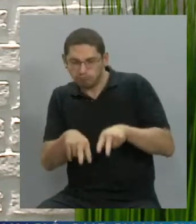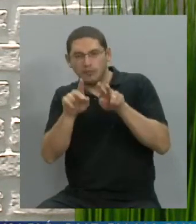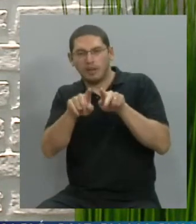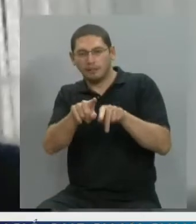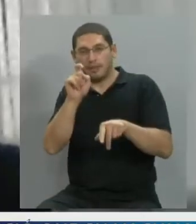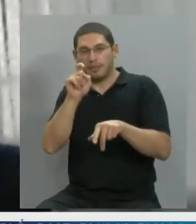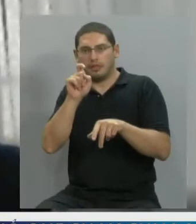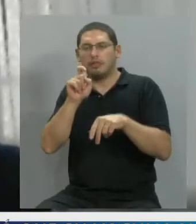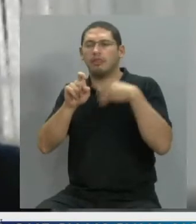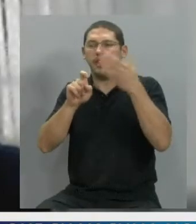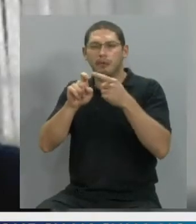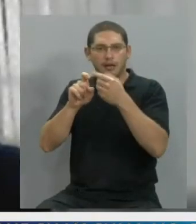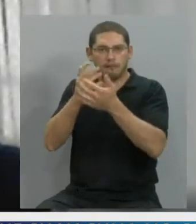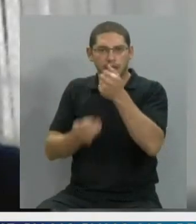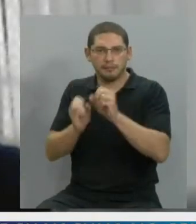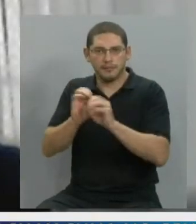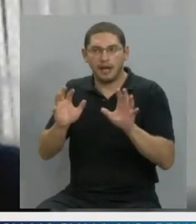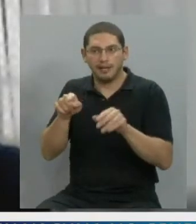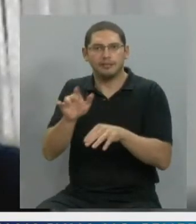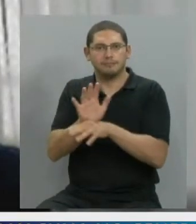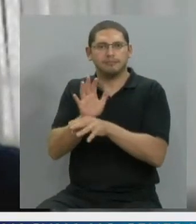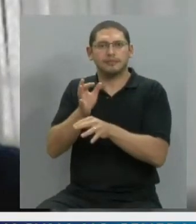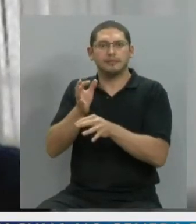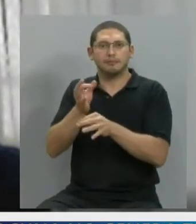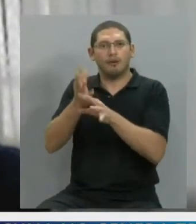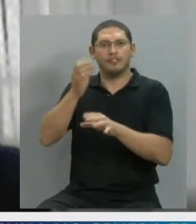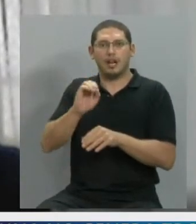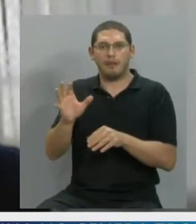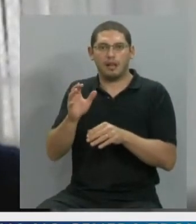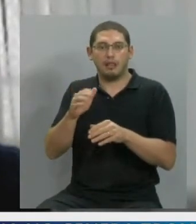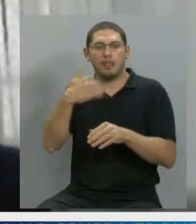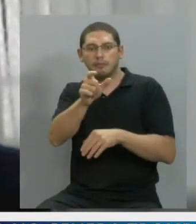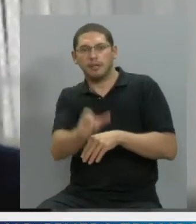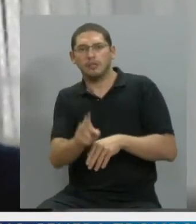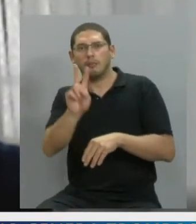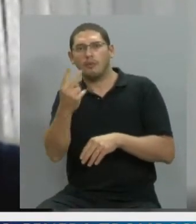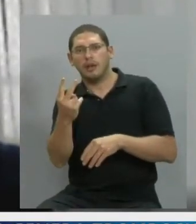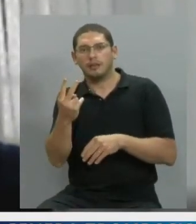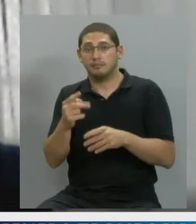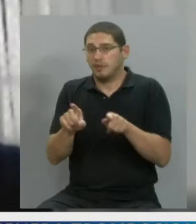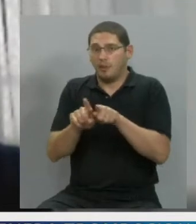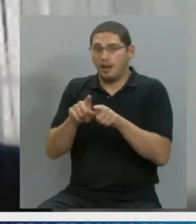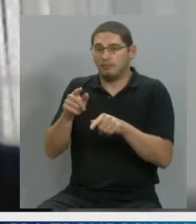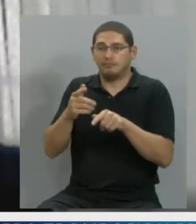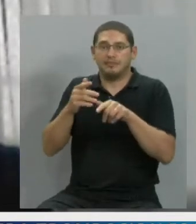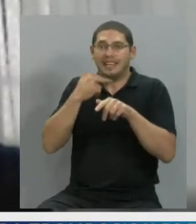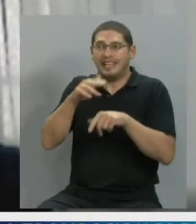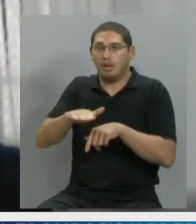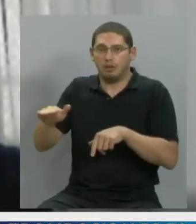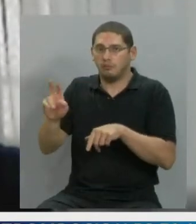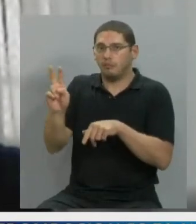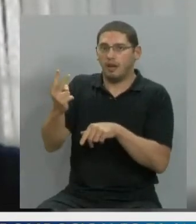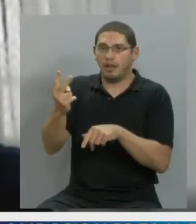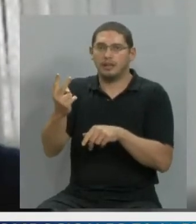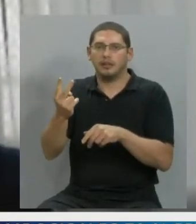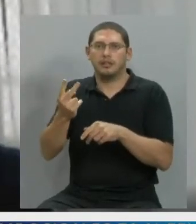Exactamente. Los malos diagnósticos son los que producen la muerte de nuestros chicos. Si a